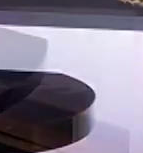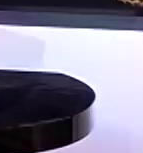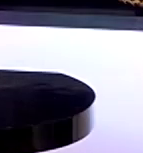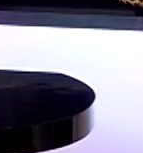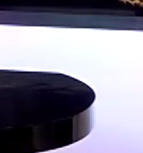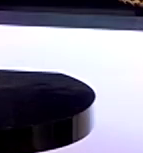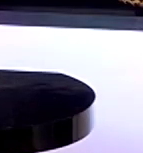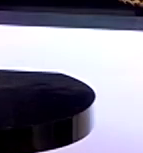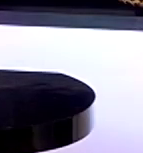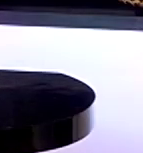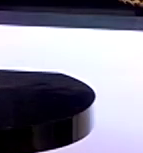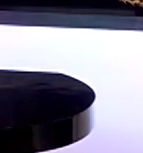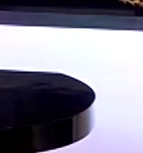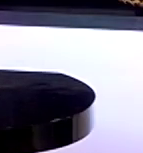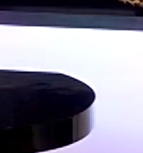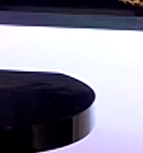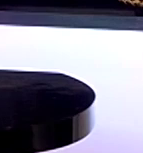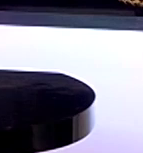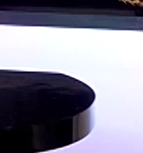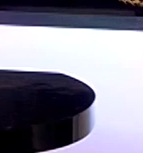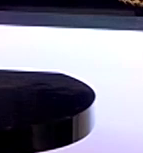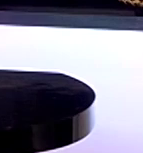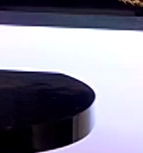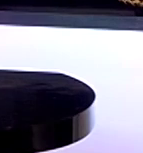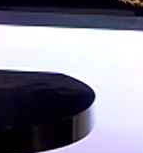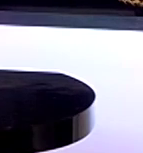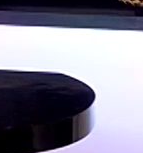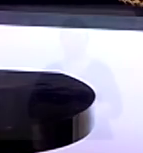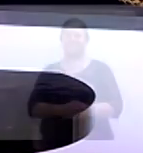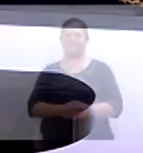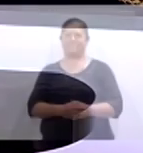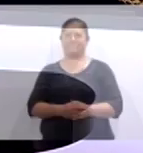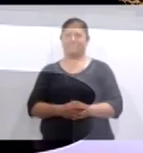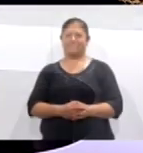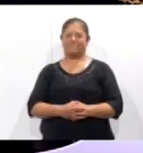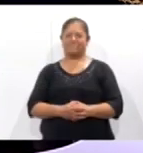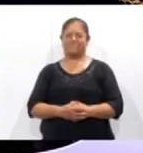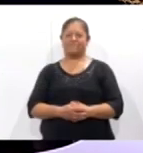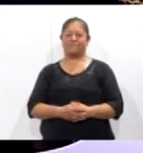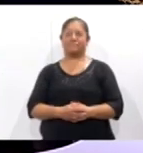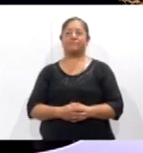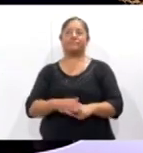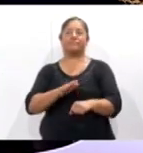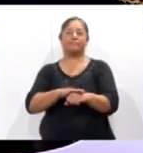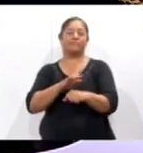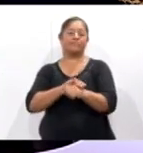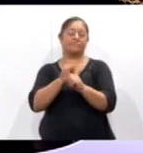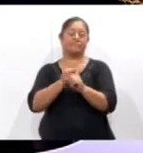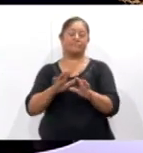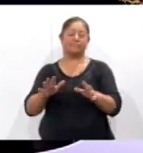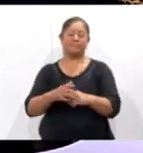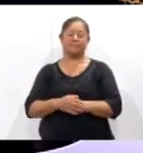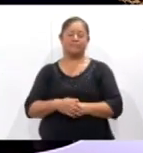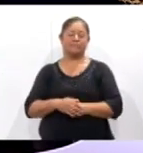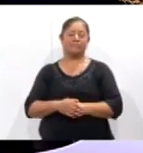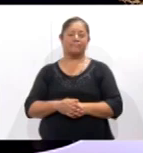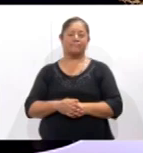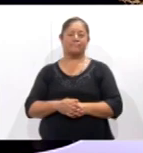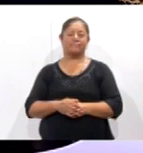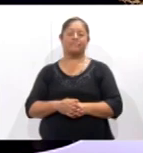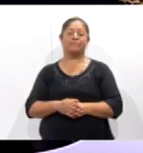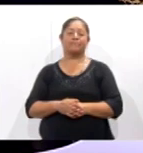Ya estamos de regreso con más información. Los legisladores de la 64ta